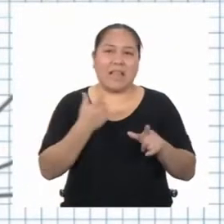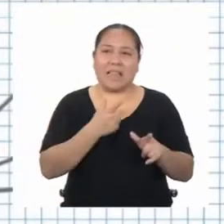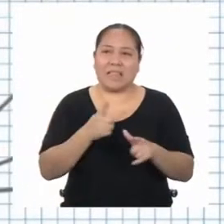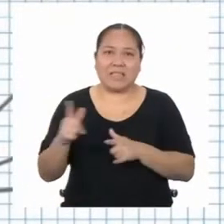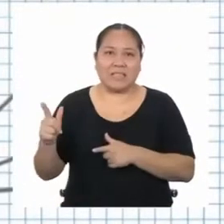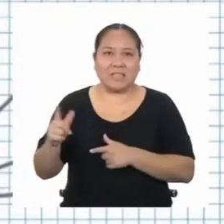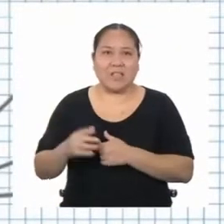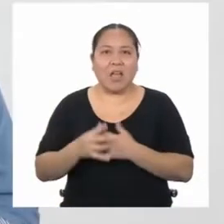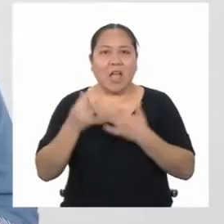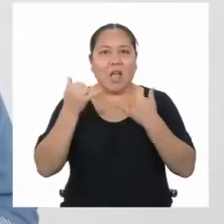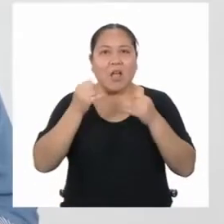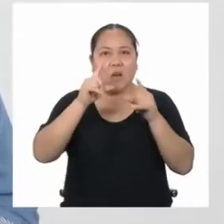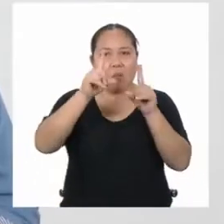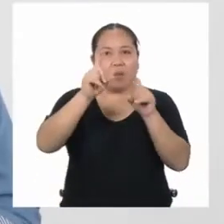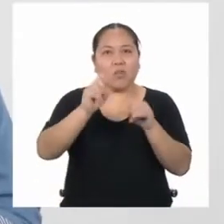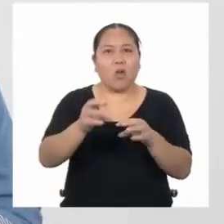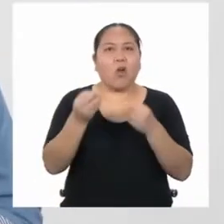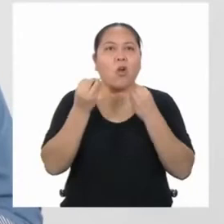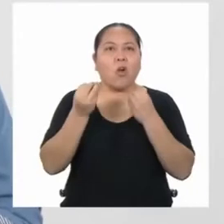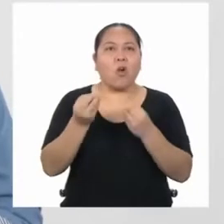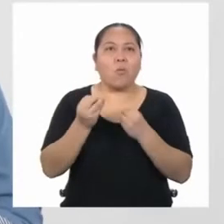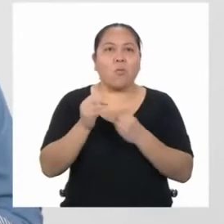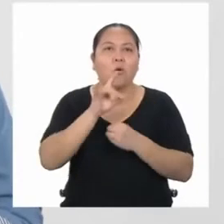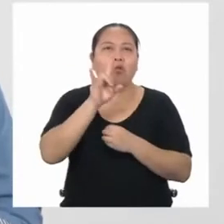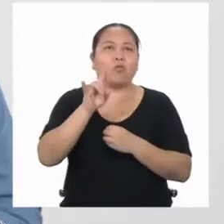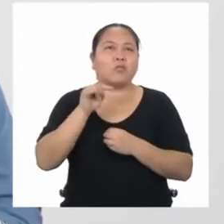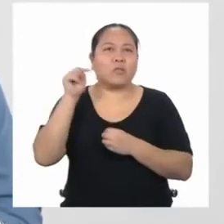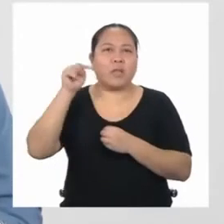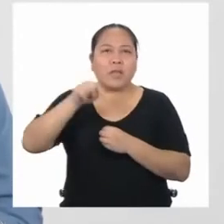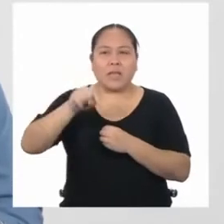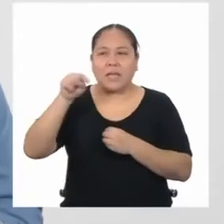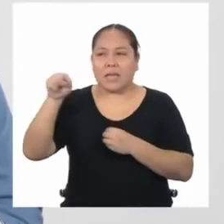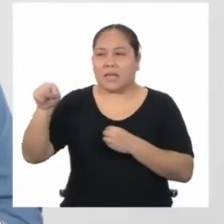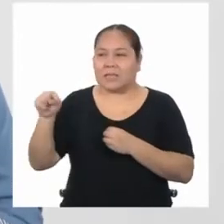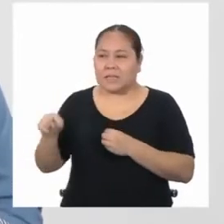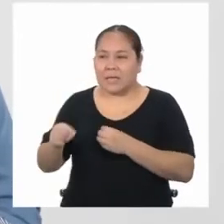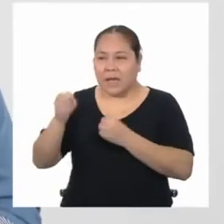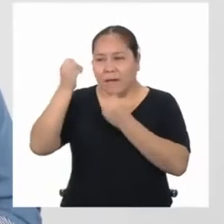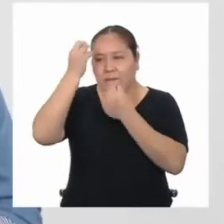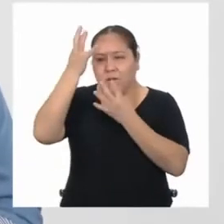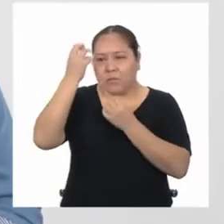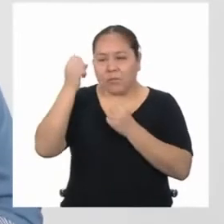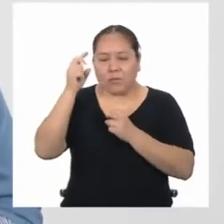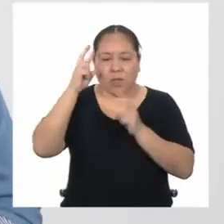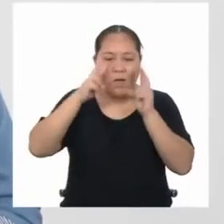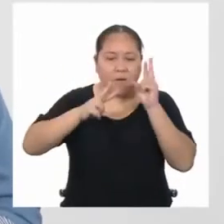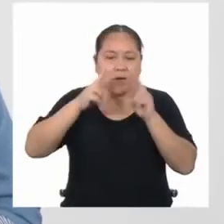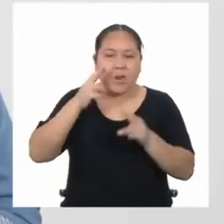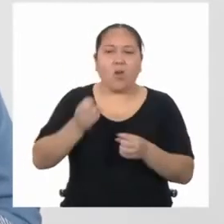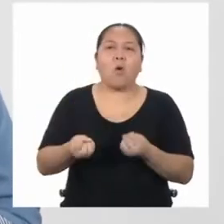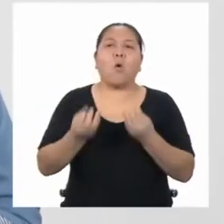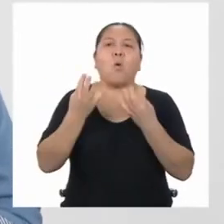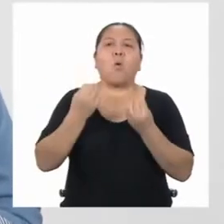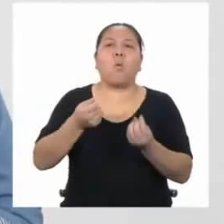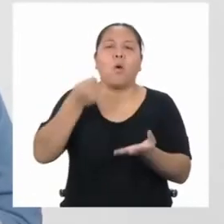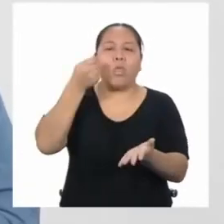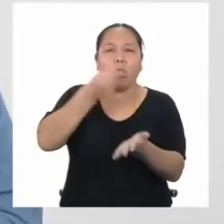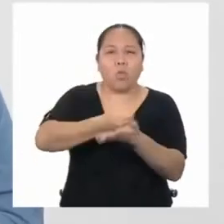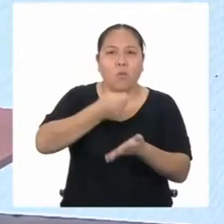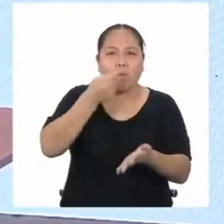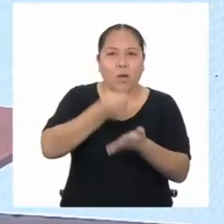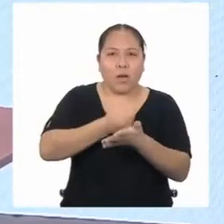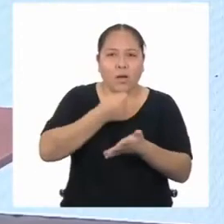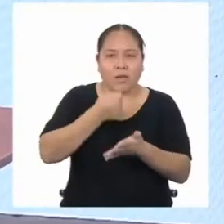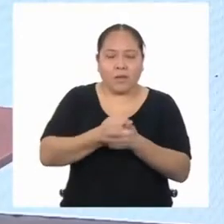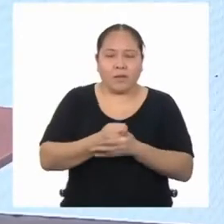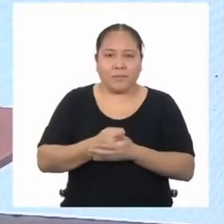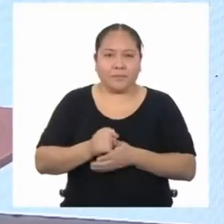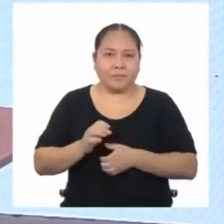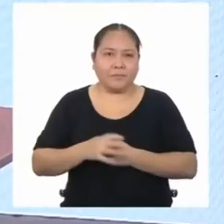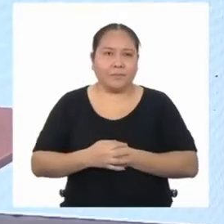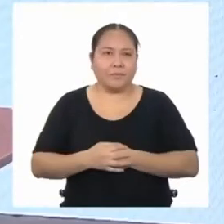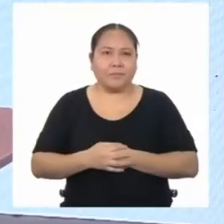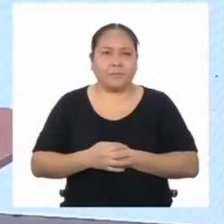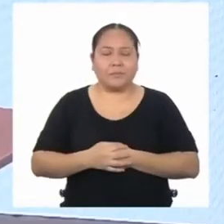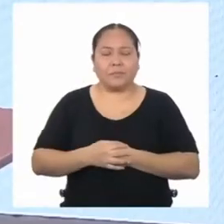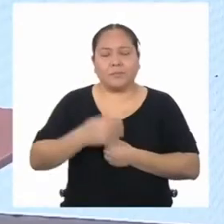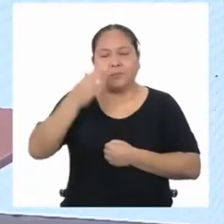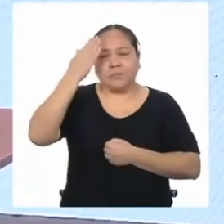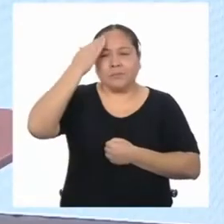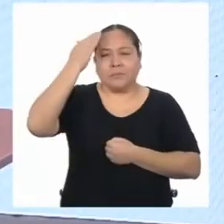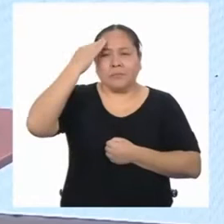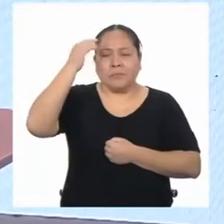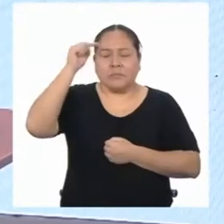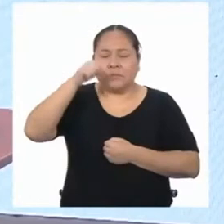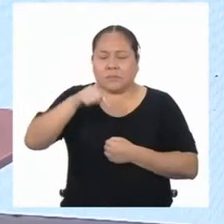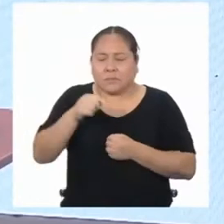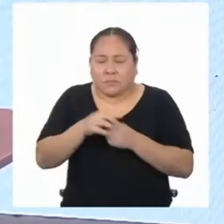Ahora la pregunta es, ¿cómo podemos usar esos datos para calcular cuánto se pagará por instalar GRAT? Sé que tenemos que calcular